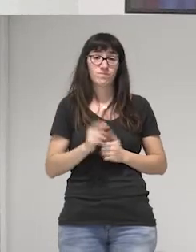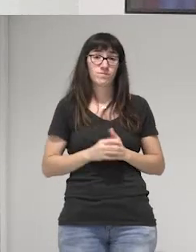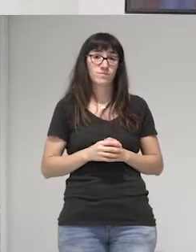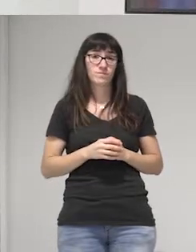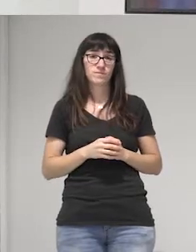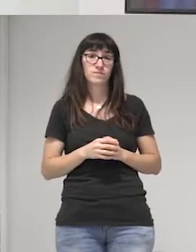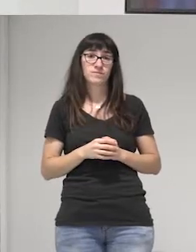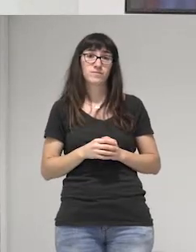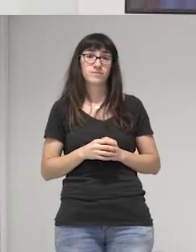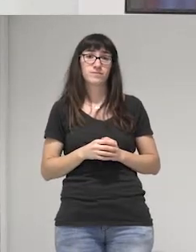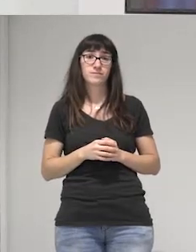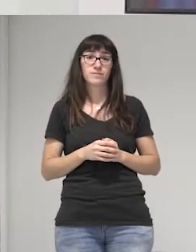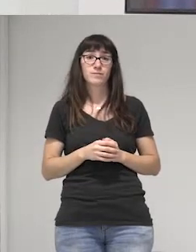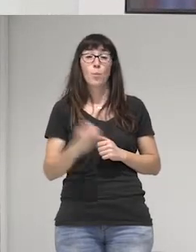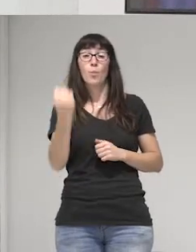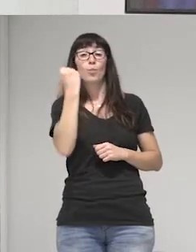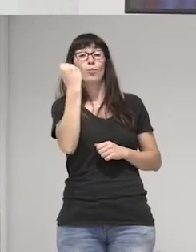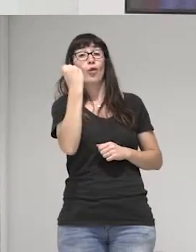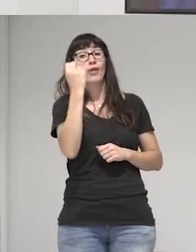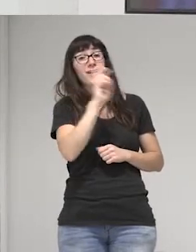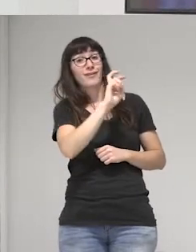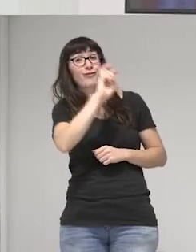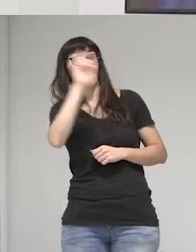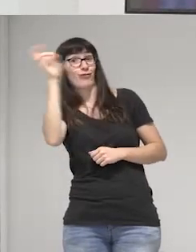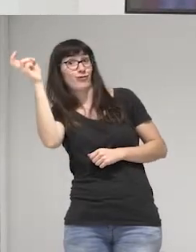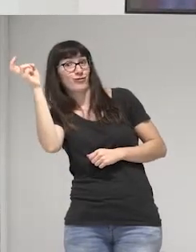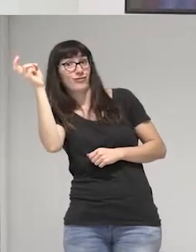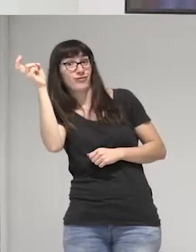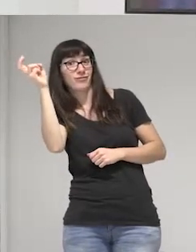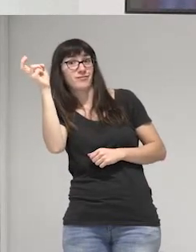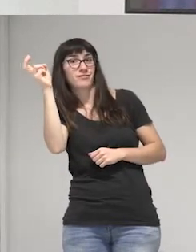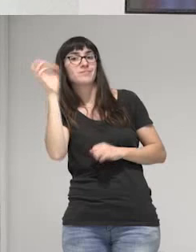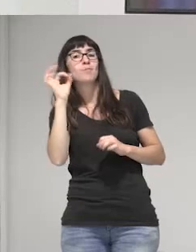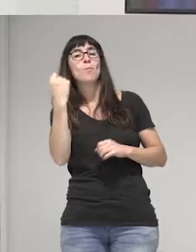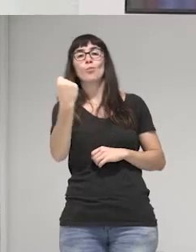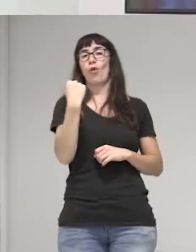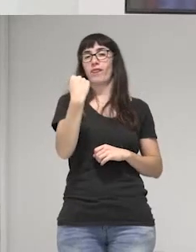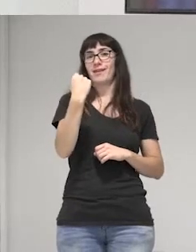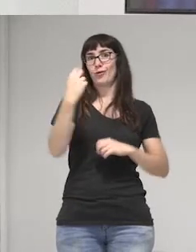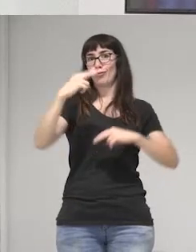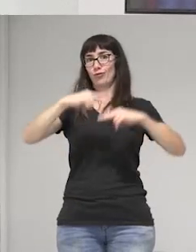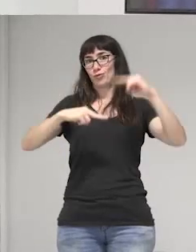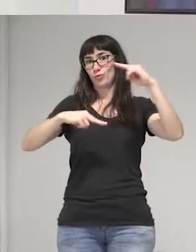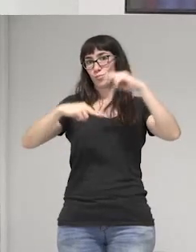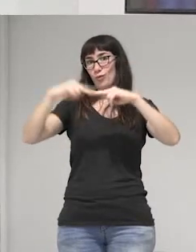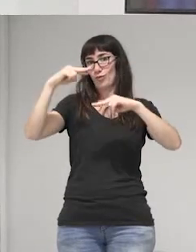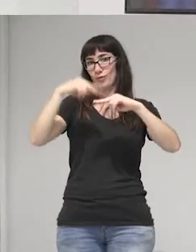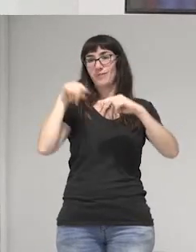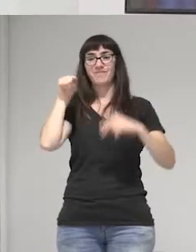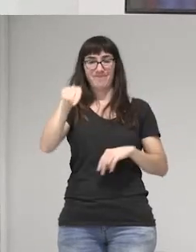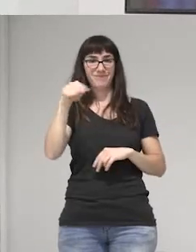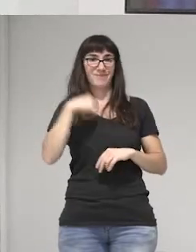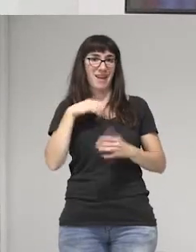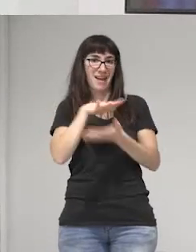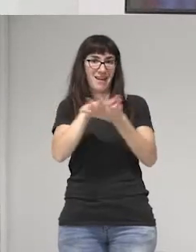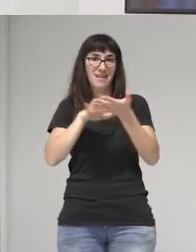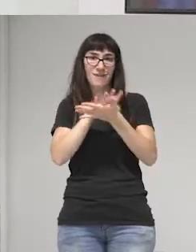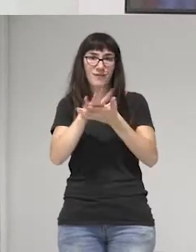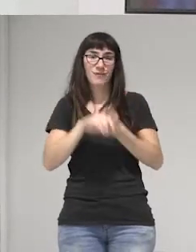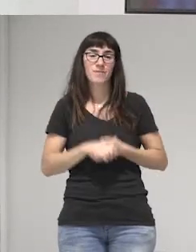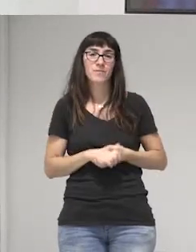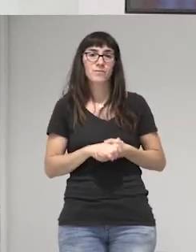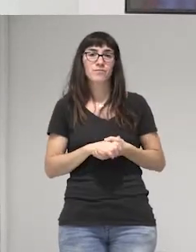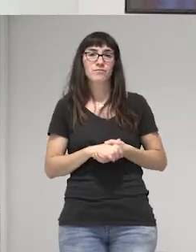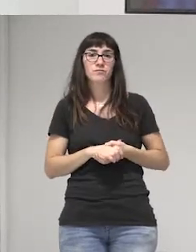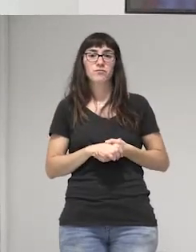Y el otro poder, la otra cara, es el poder de construcción, ese que estoy hablando. El poder de